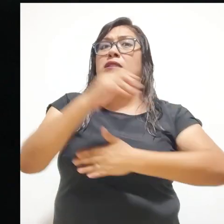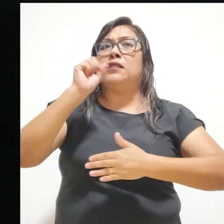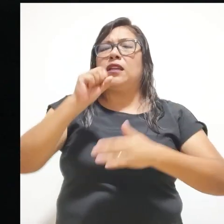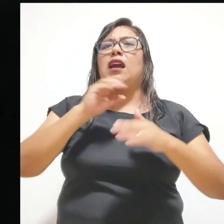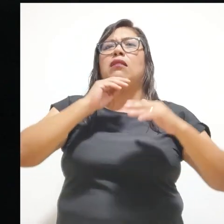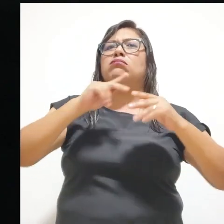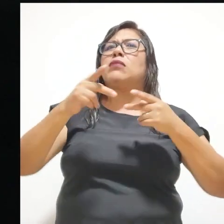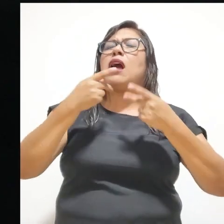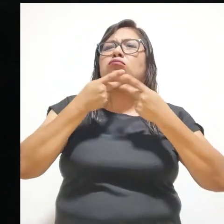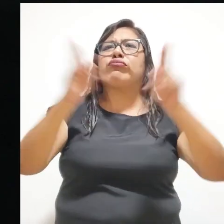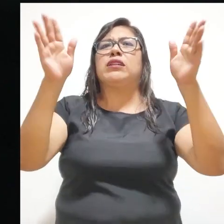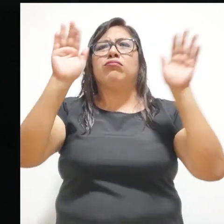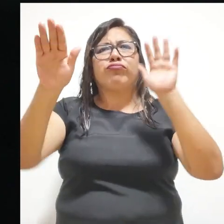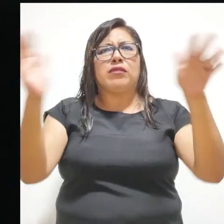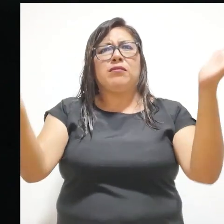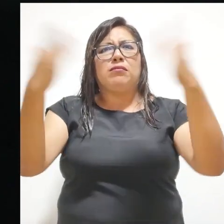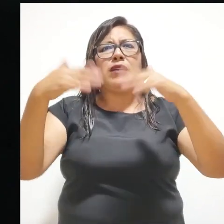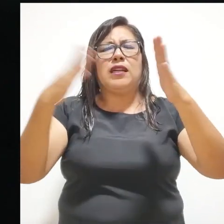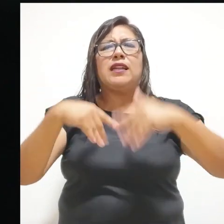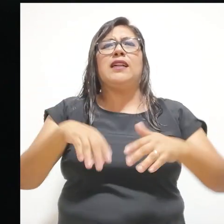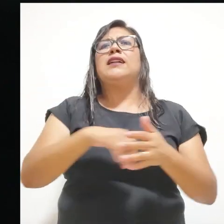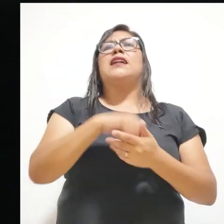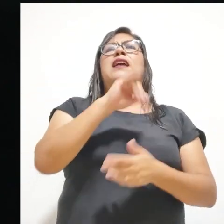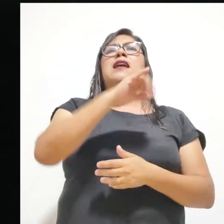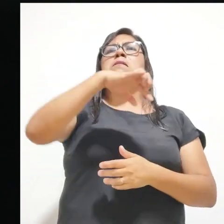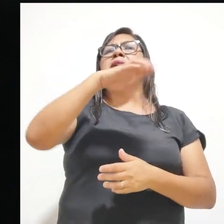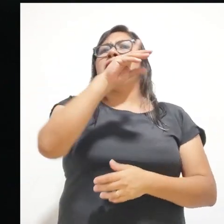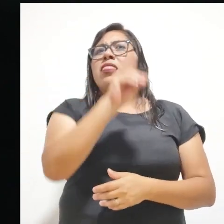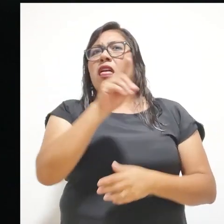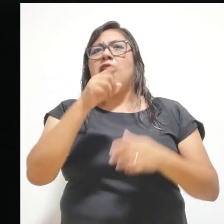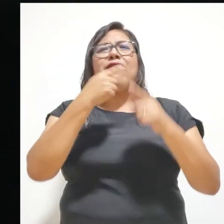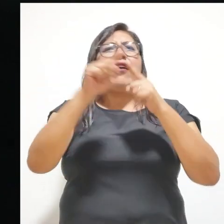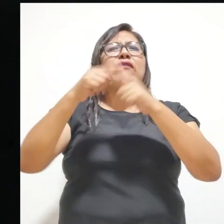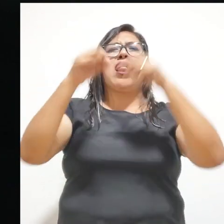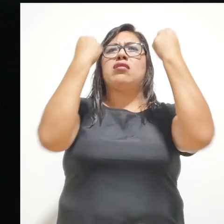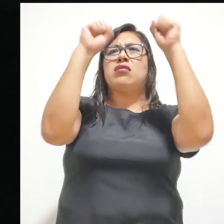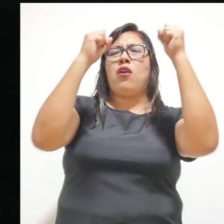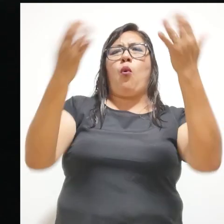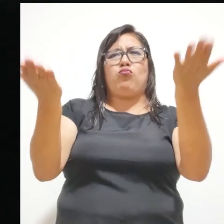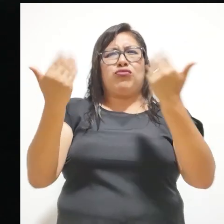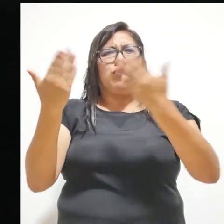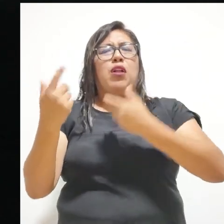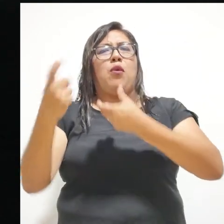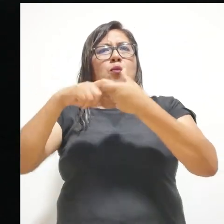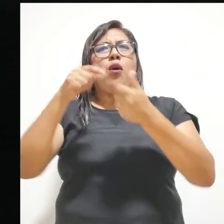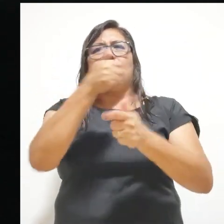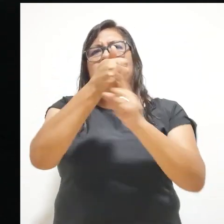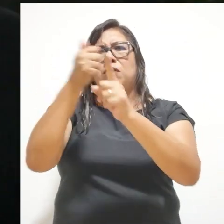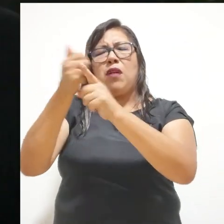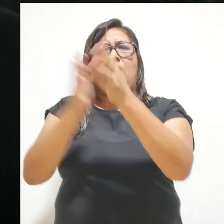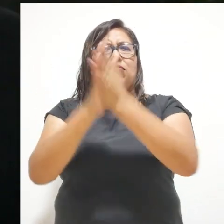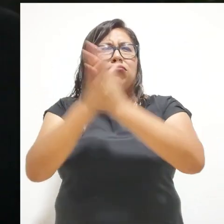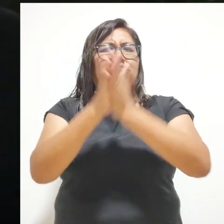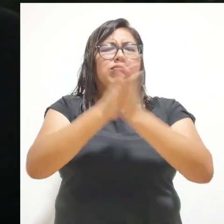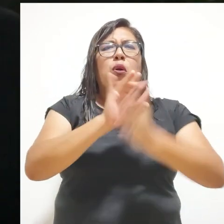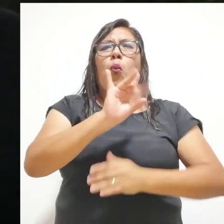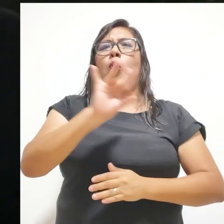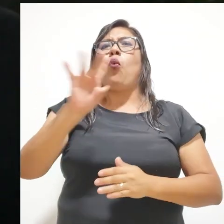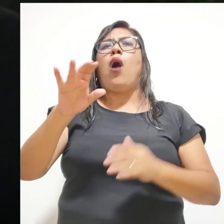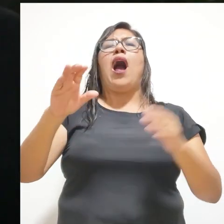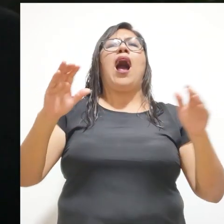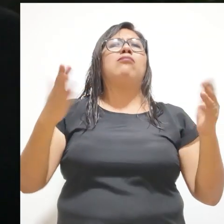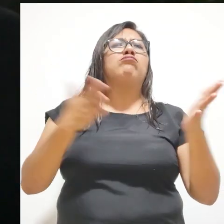vamos a convocar al legado y al IPD para promover la diversidad de deportes a fin de que ellos se sientan y puedan realizar diversas